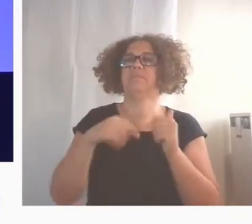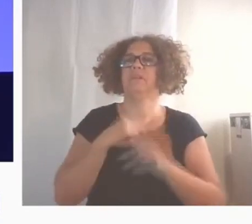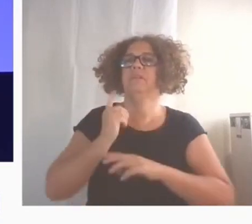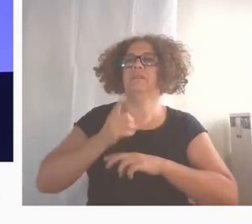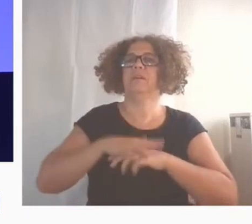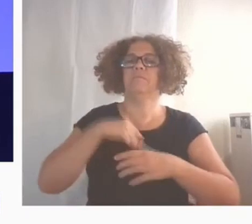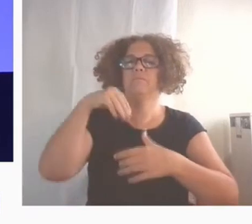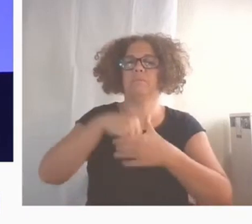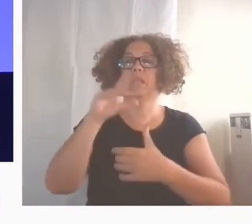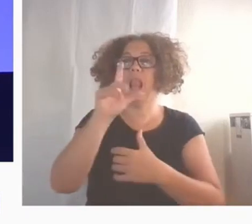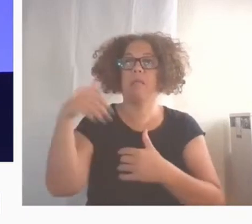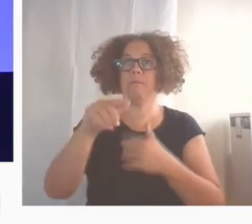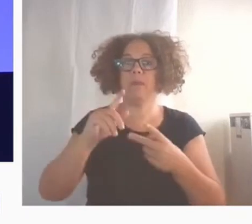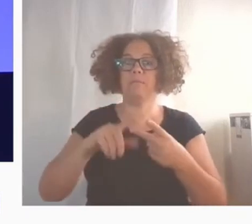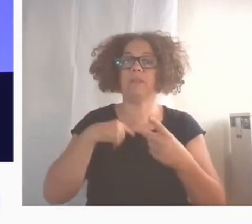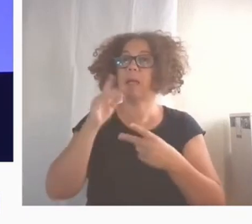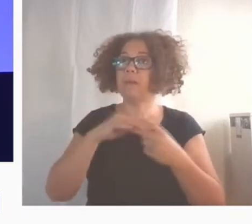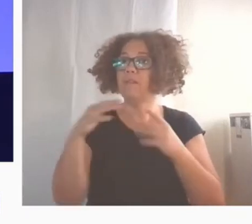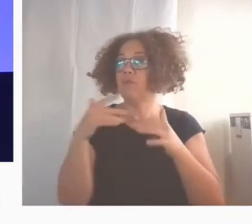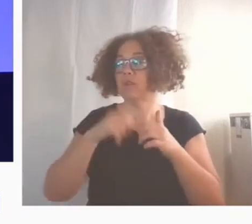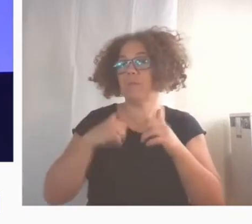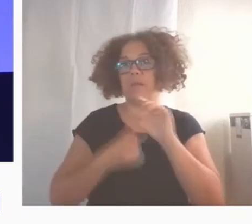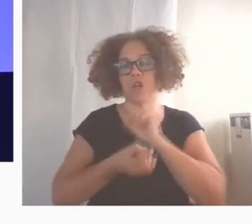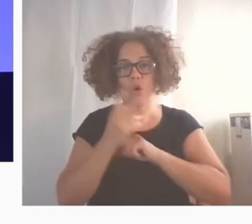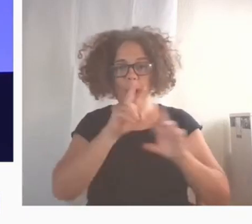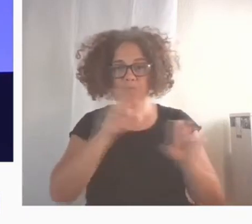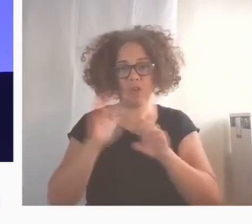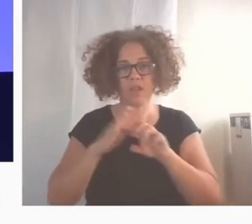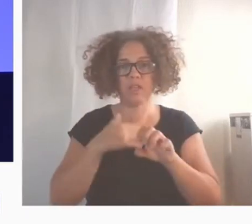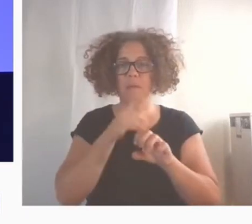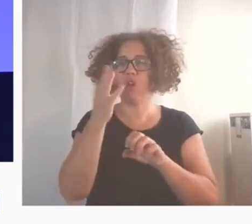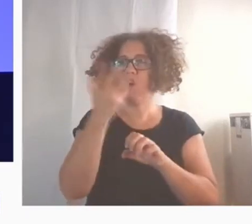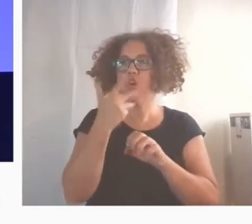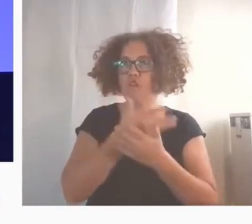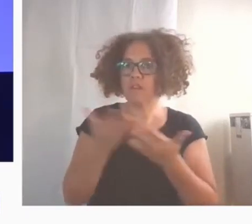LABME, y de los foros Innovación y Conocimiento, Origen y Destino.